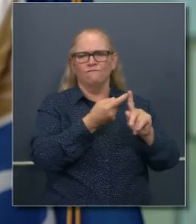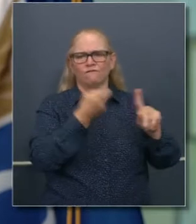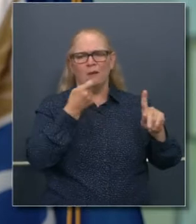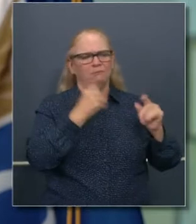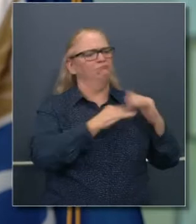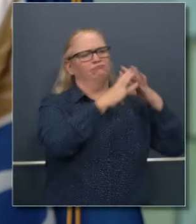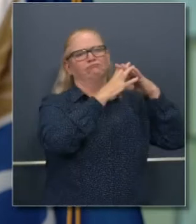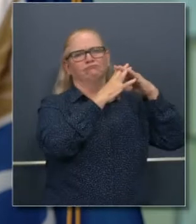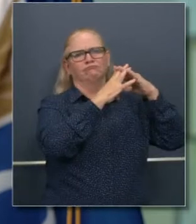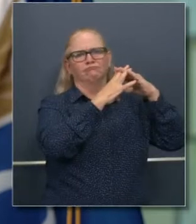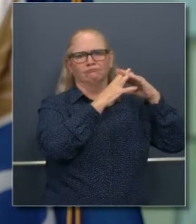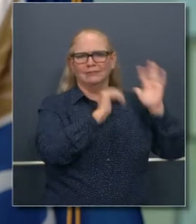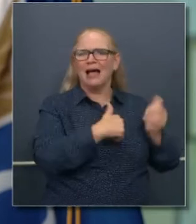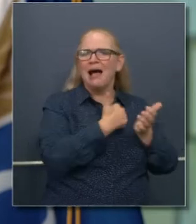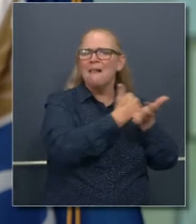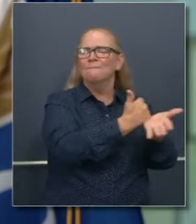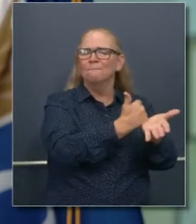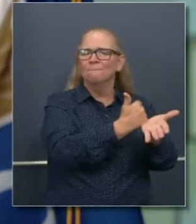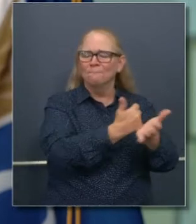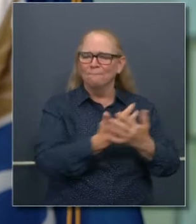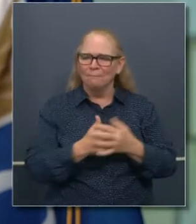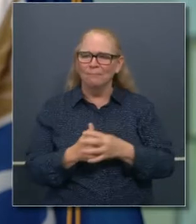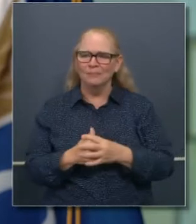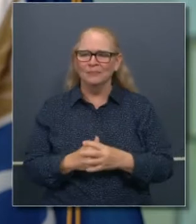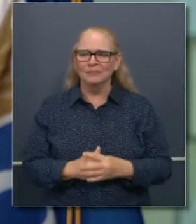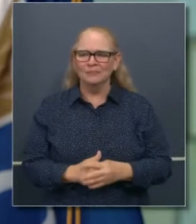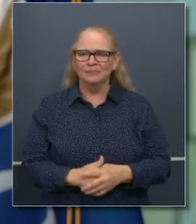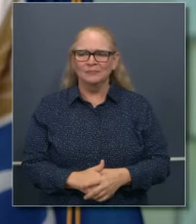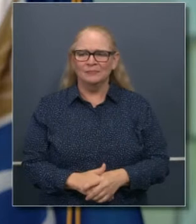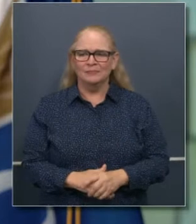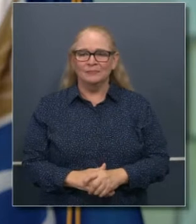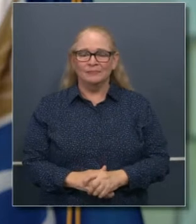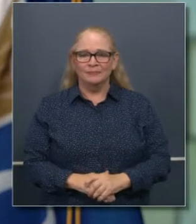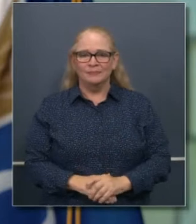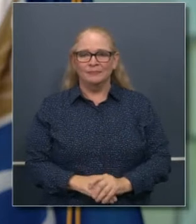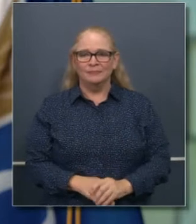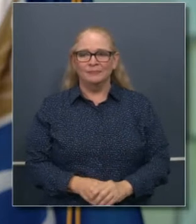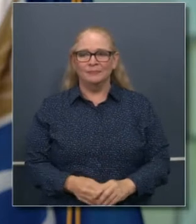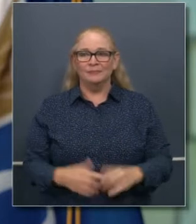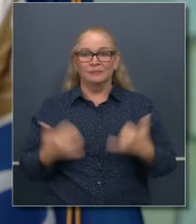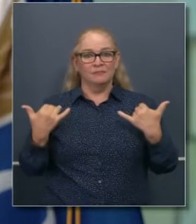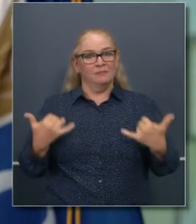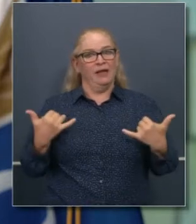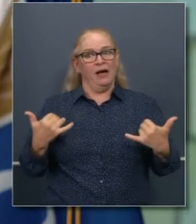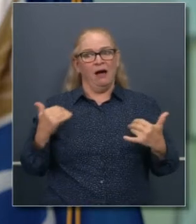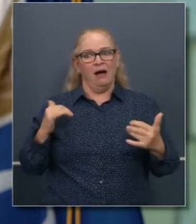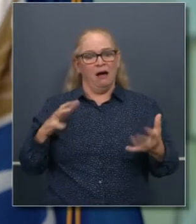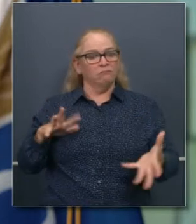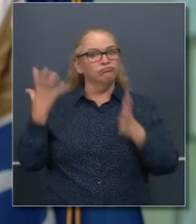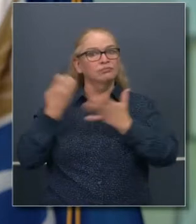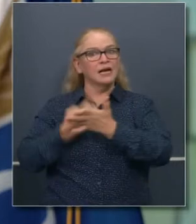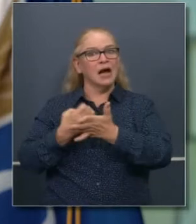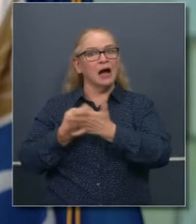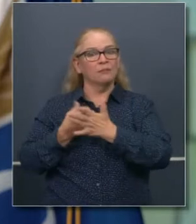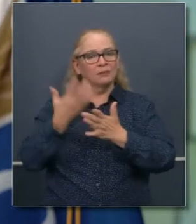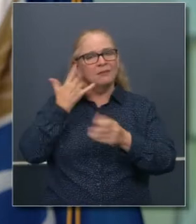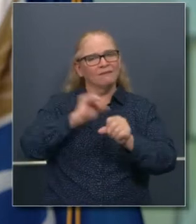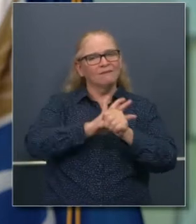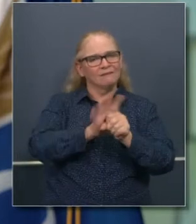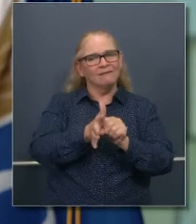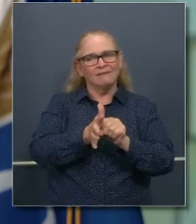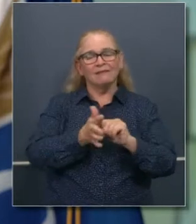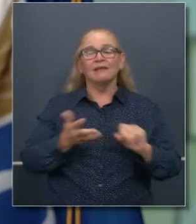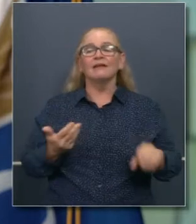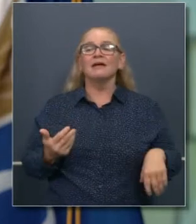tener crédito y poniendo todo eso en riesgo. Y, por supuesto, lidiando con las dificultades, incluso con una buena